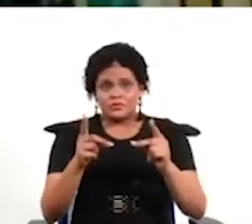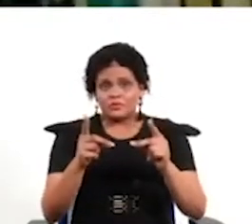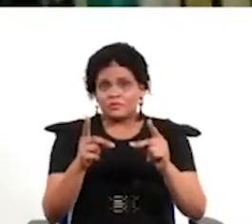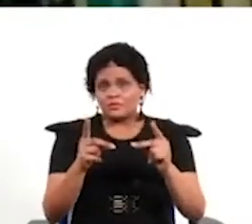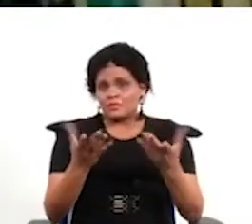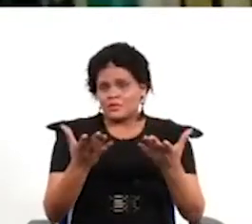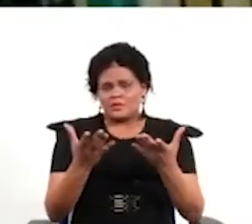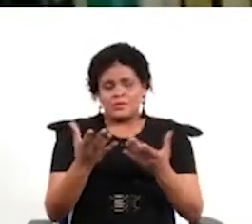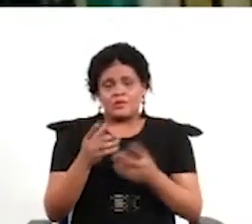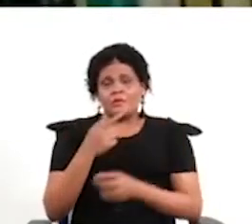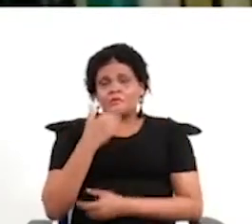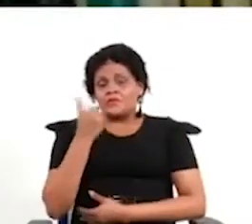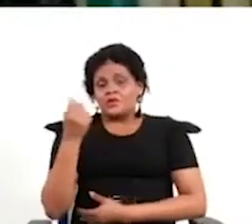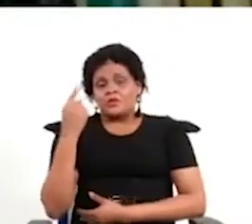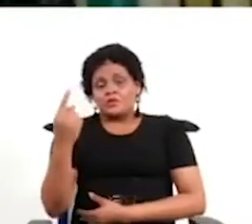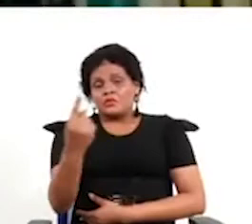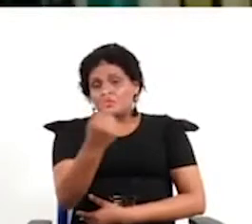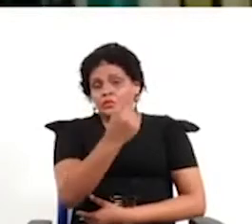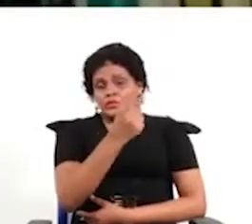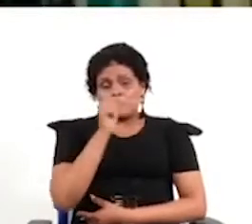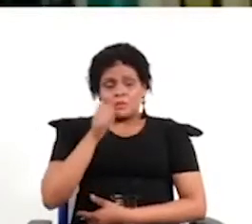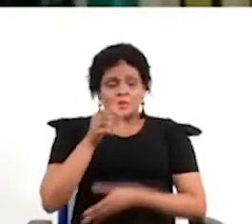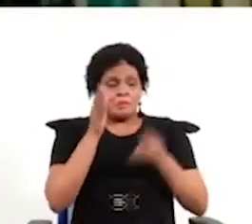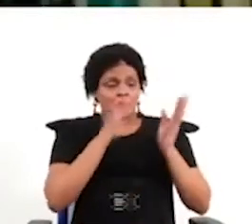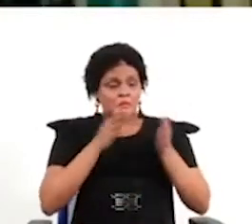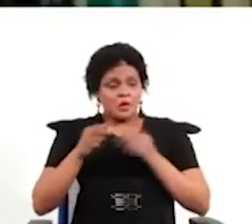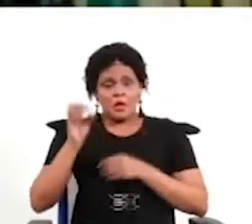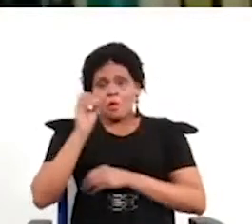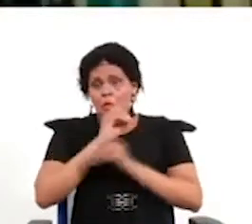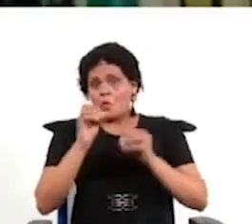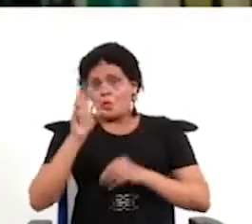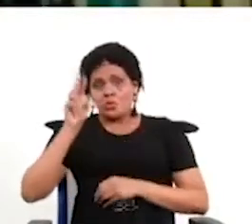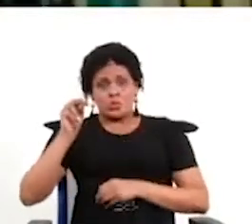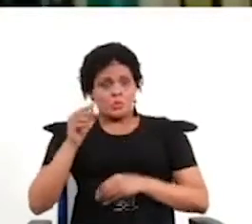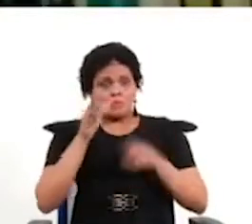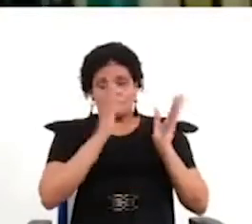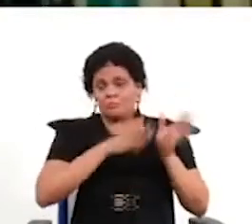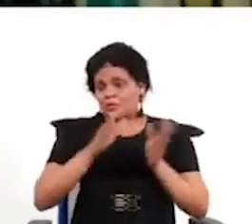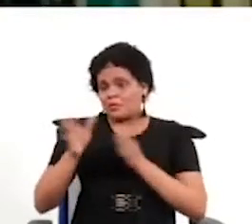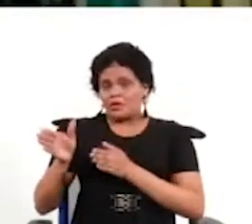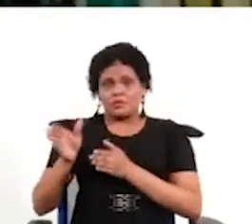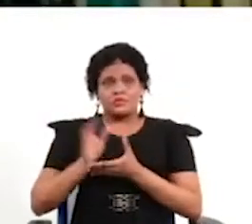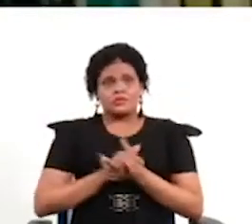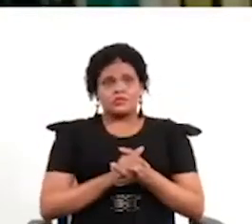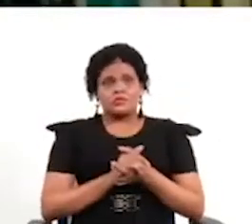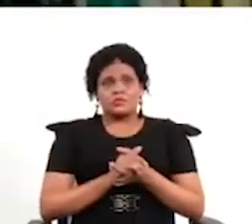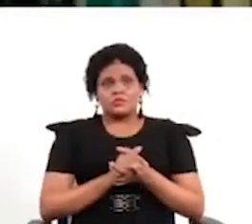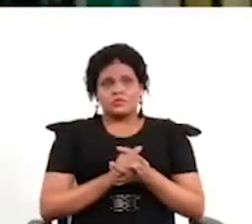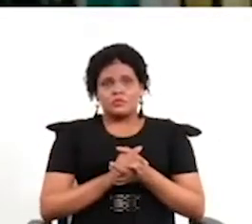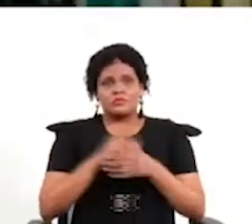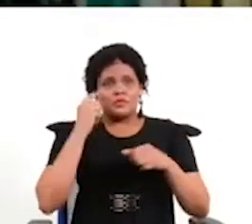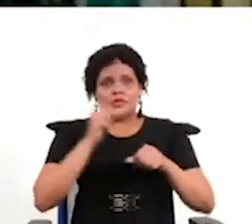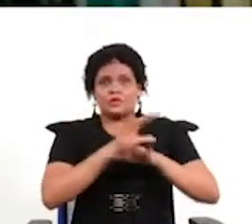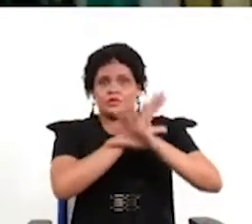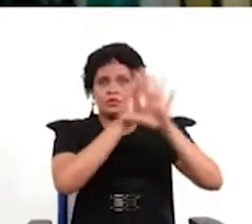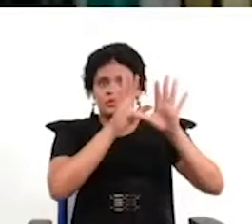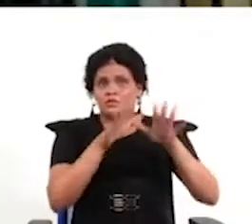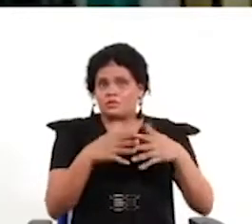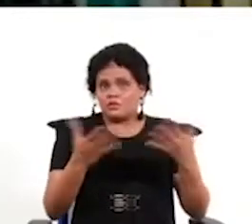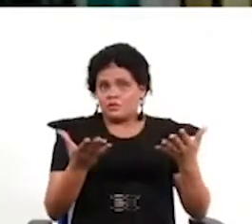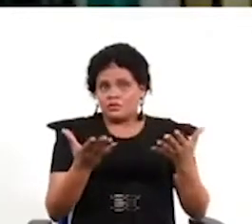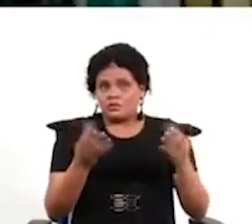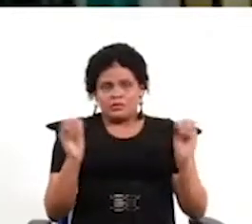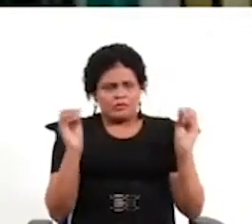niega a sí misma si la ciudadanía no está preparada no está preparada para nada y nos olvidamos de la democracia y quién está autorizado para decir eso